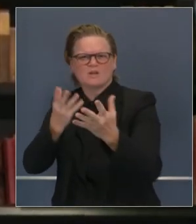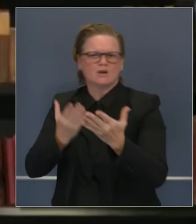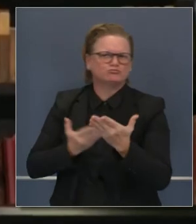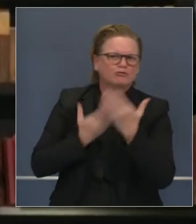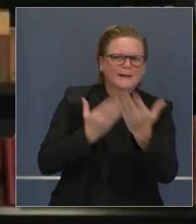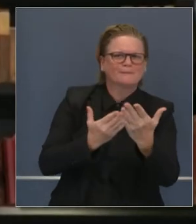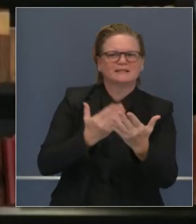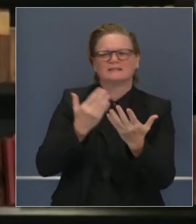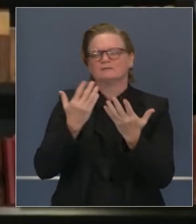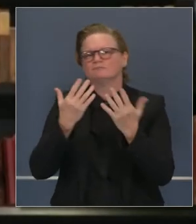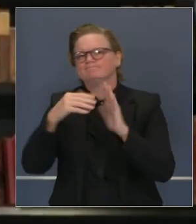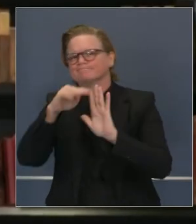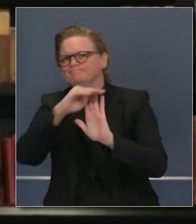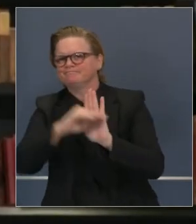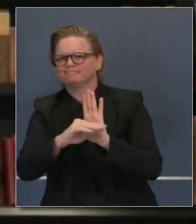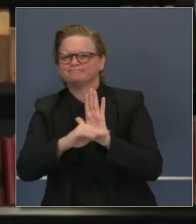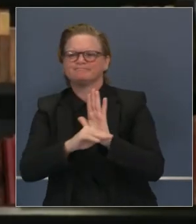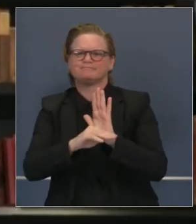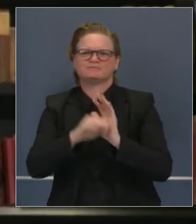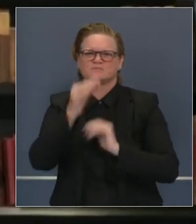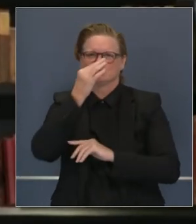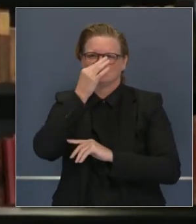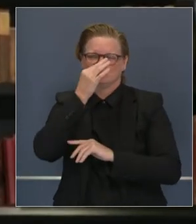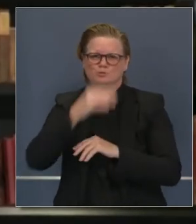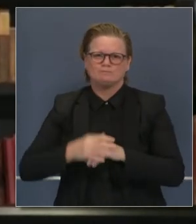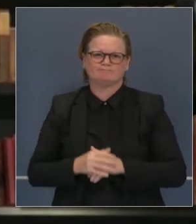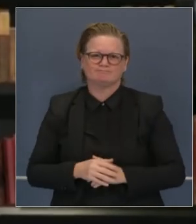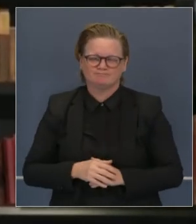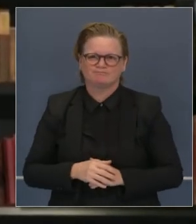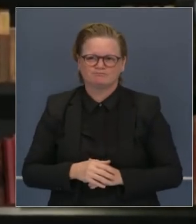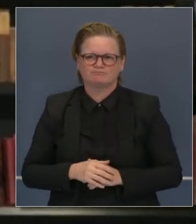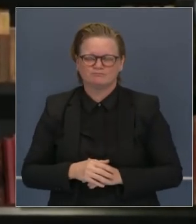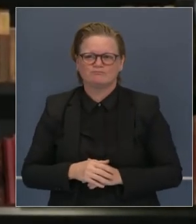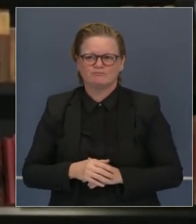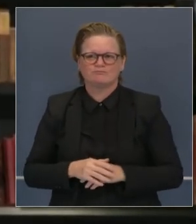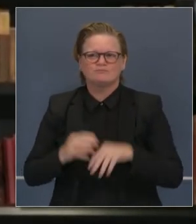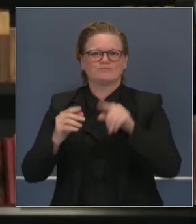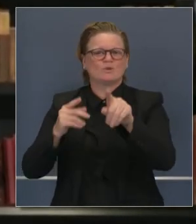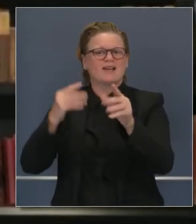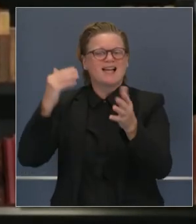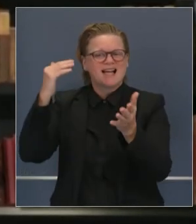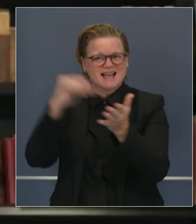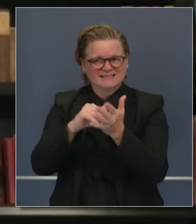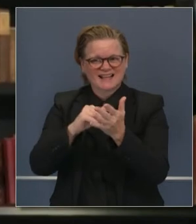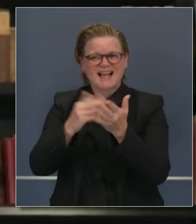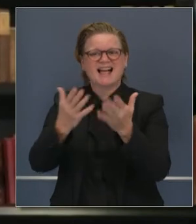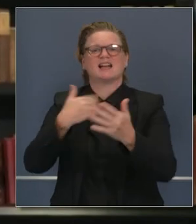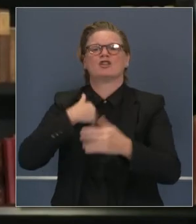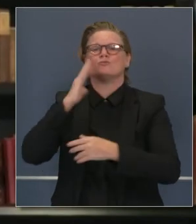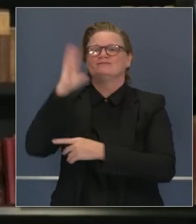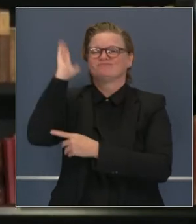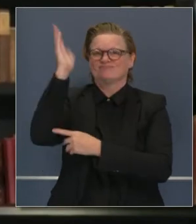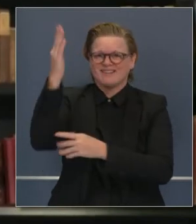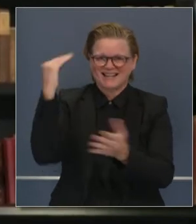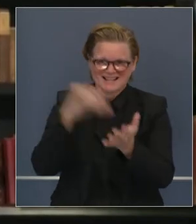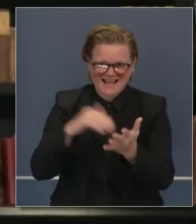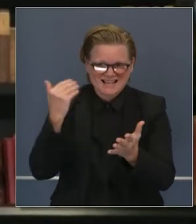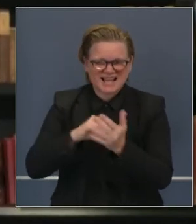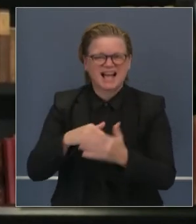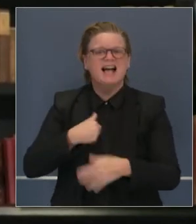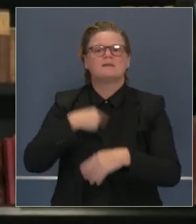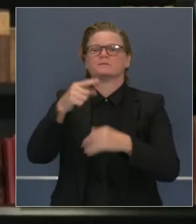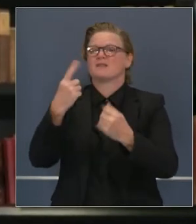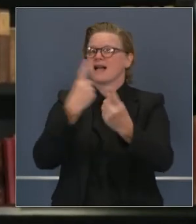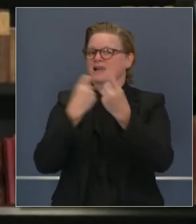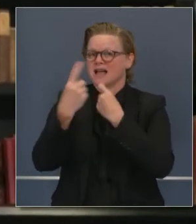recomendaciones en el futuro cercano. Contestaremos sus preguntas. Esperamos poder